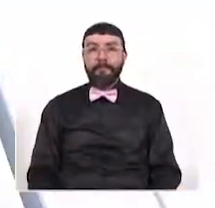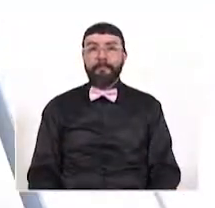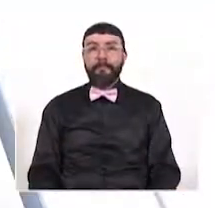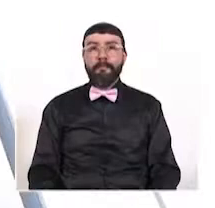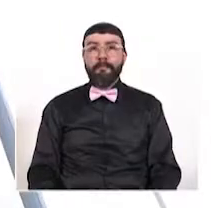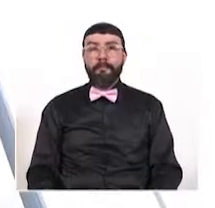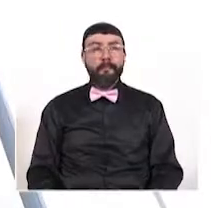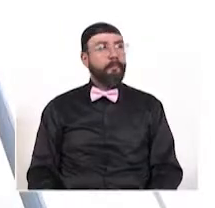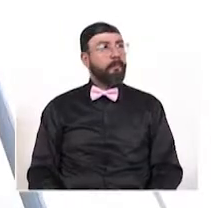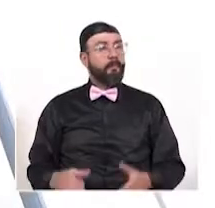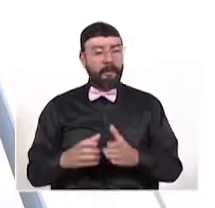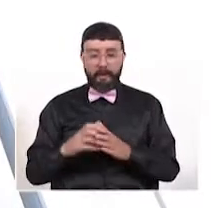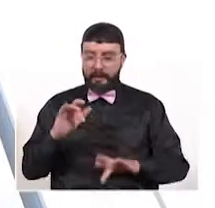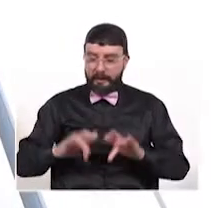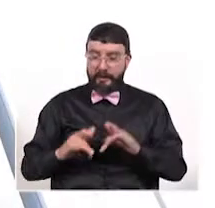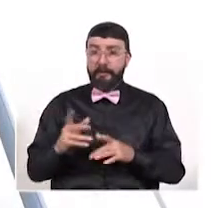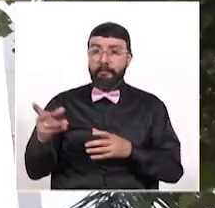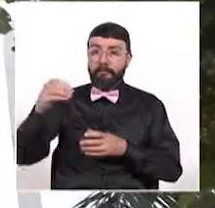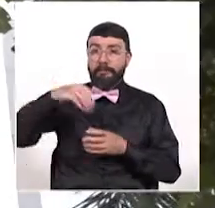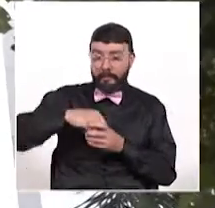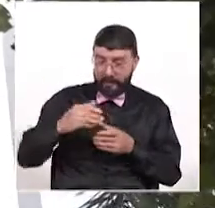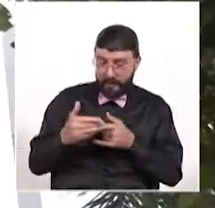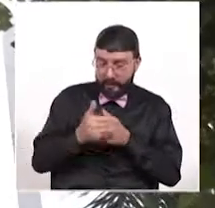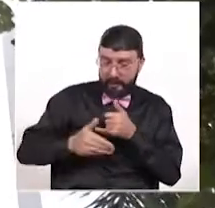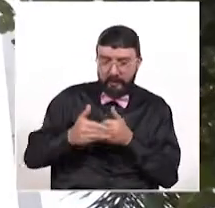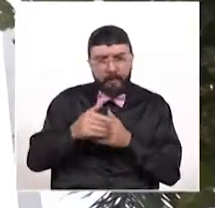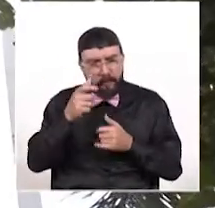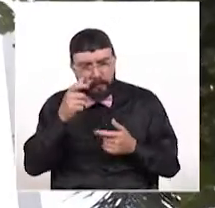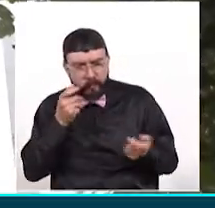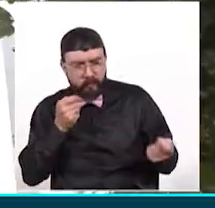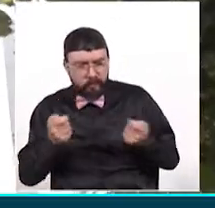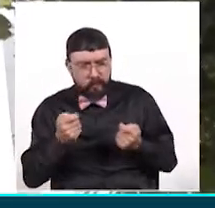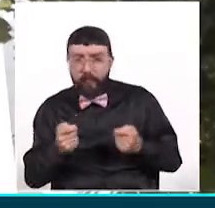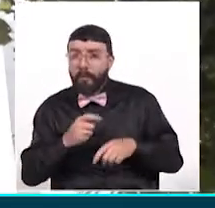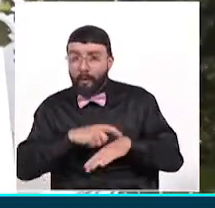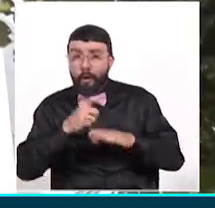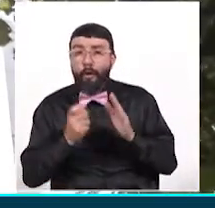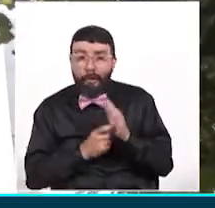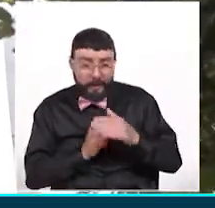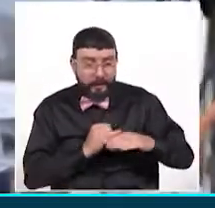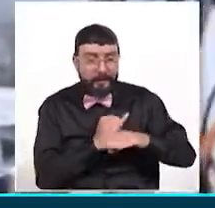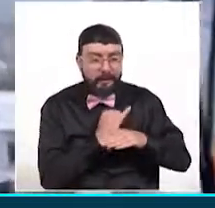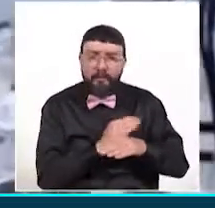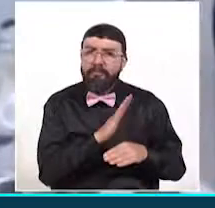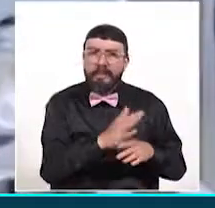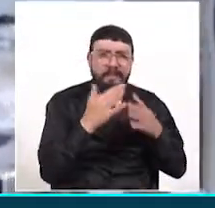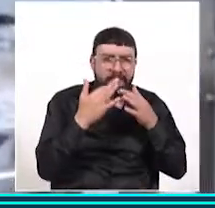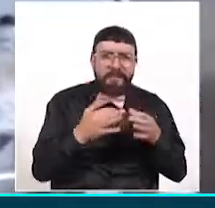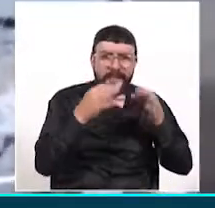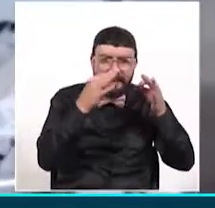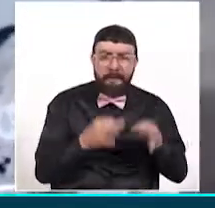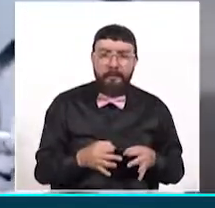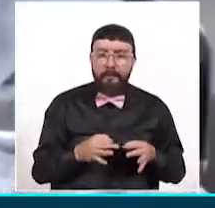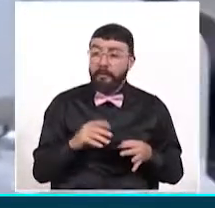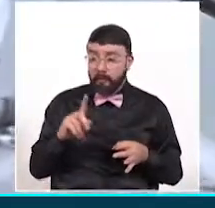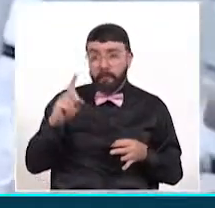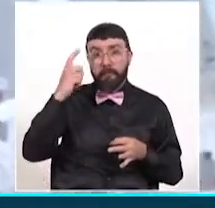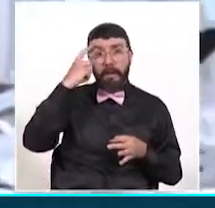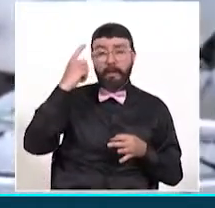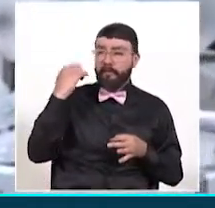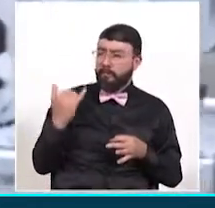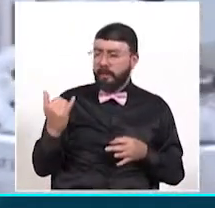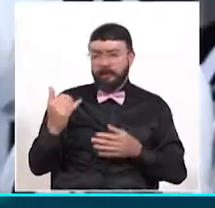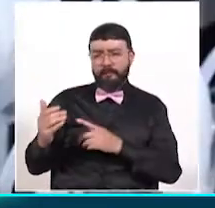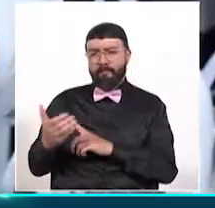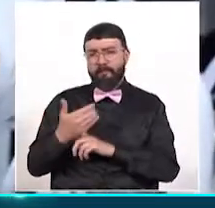Desde la Secretaría del Interior Departamental articulan toda la institucionalidad en materia de seguridad pensando en la protección de las